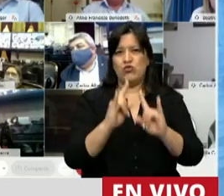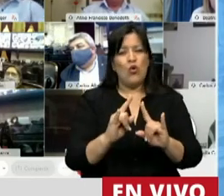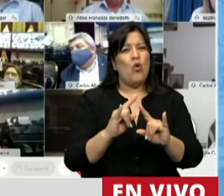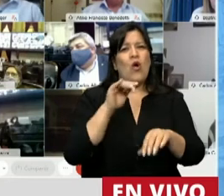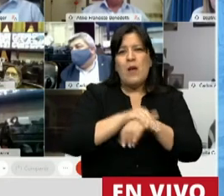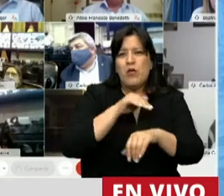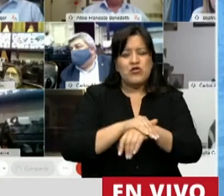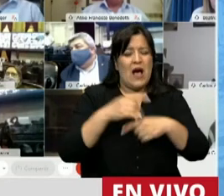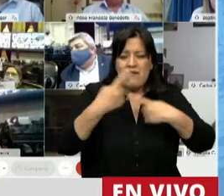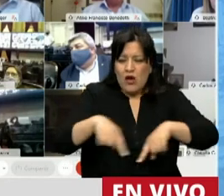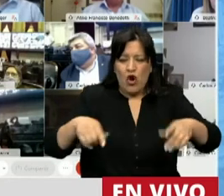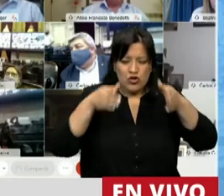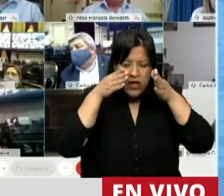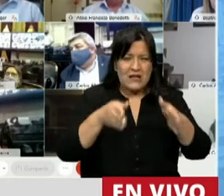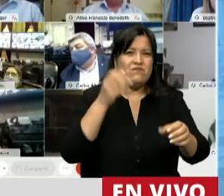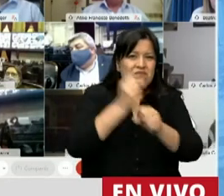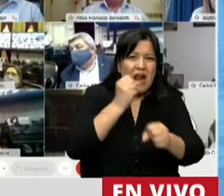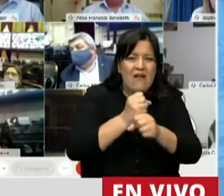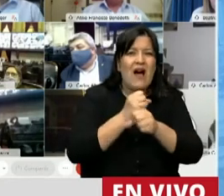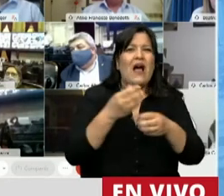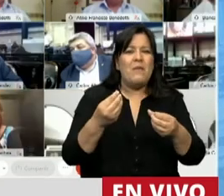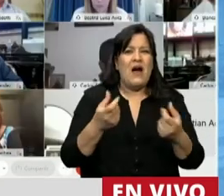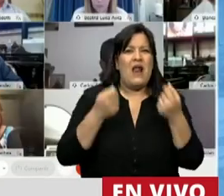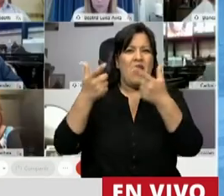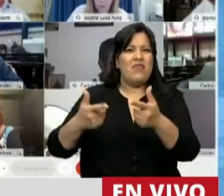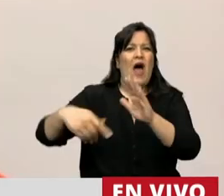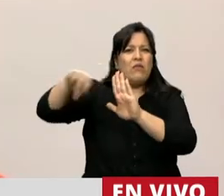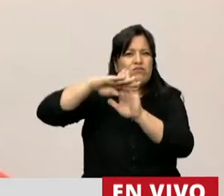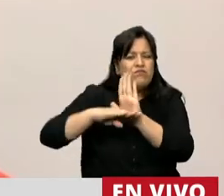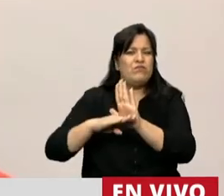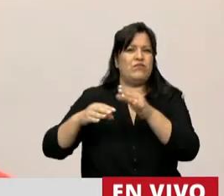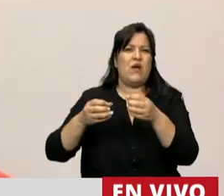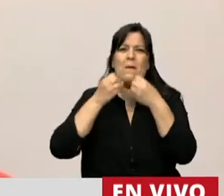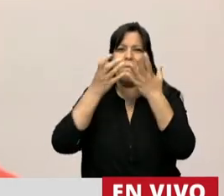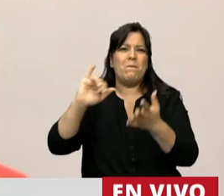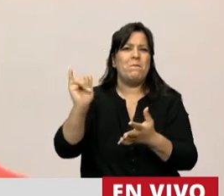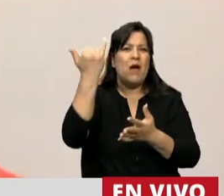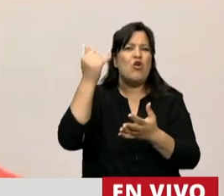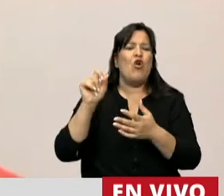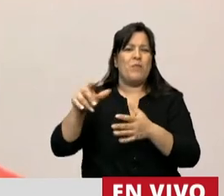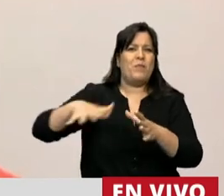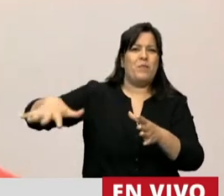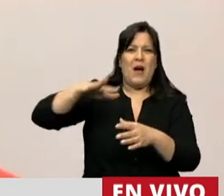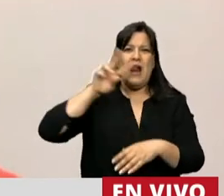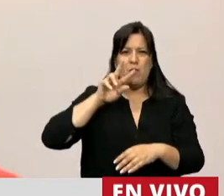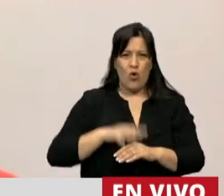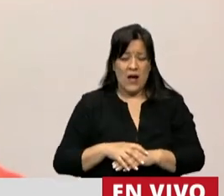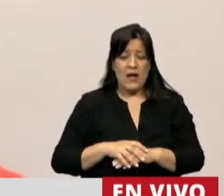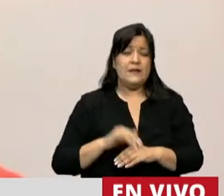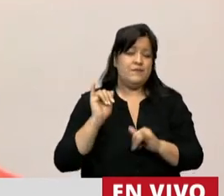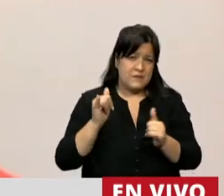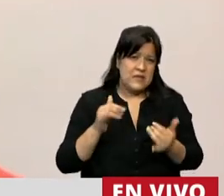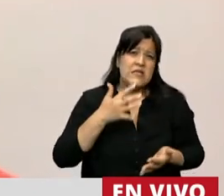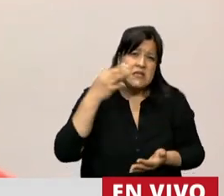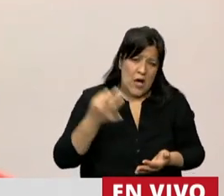necesario para garantizar las mejores condiciones para las mujeres. Sí, seguramente